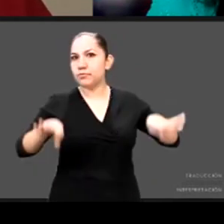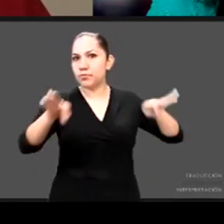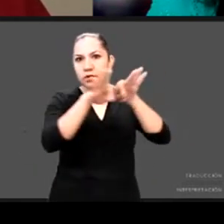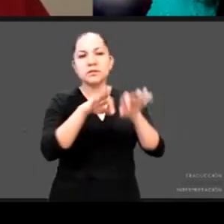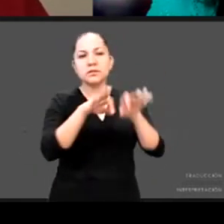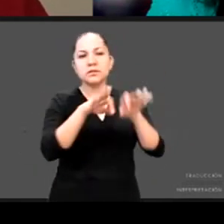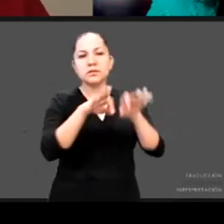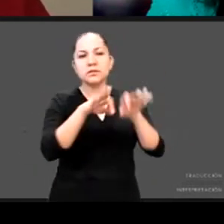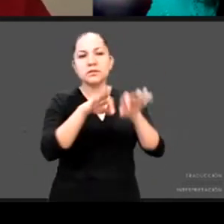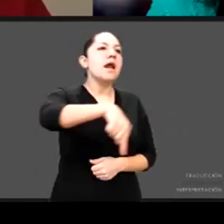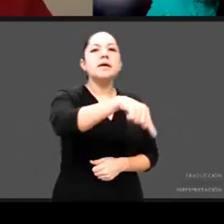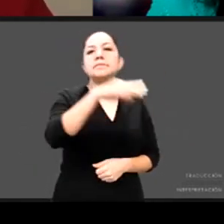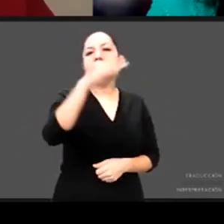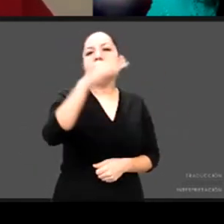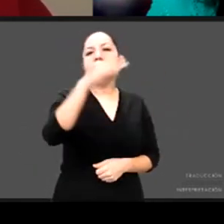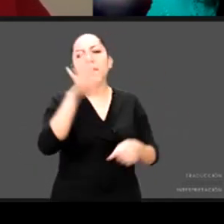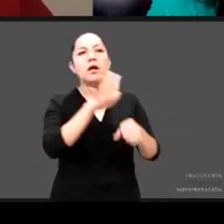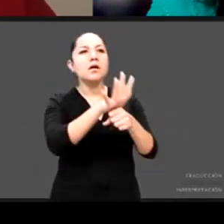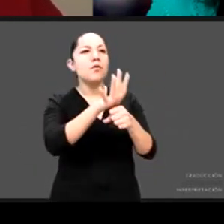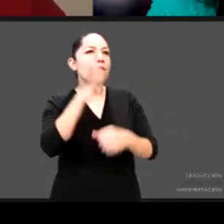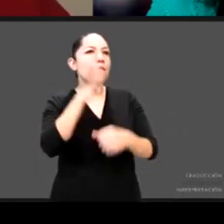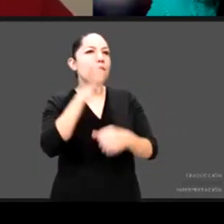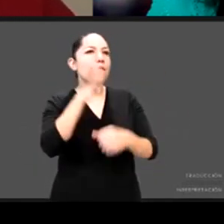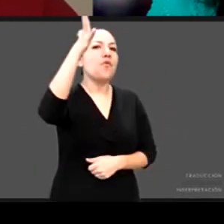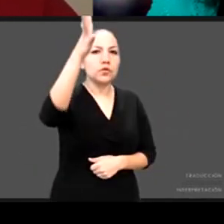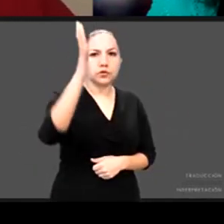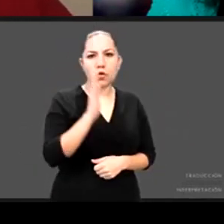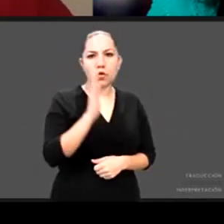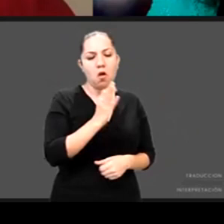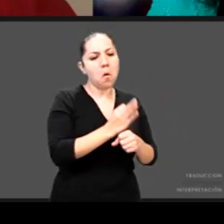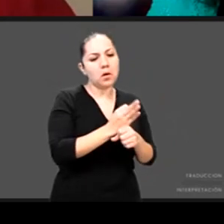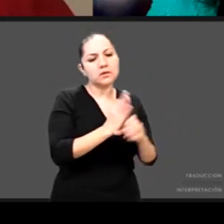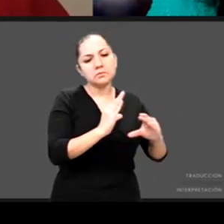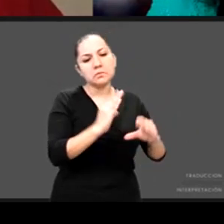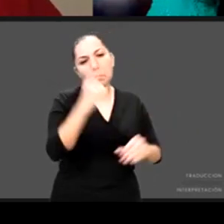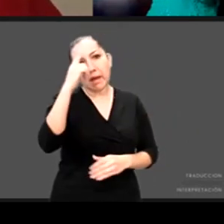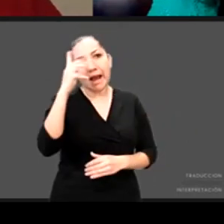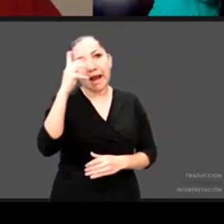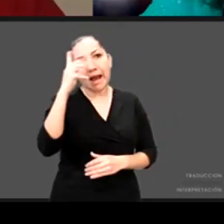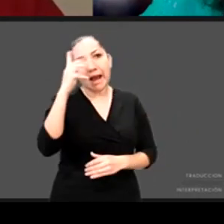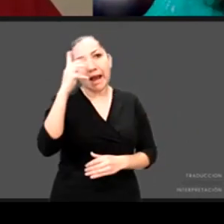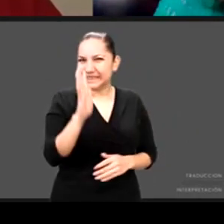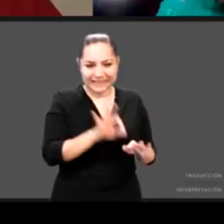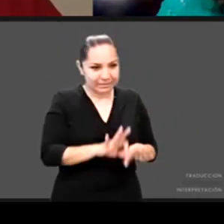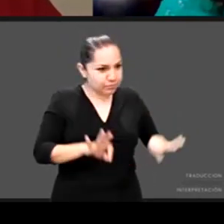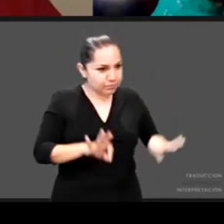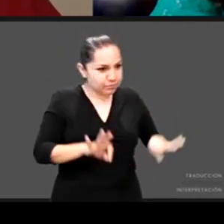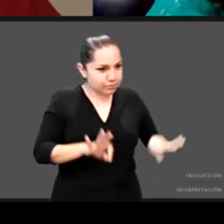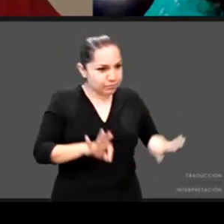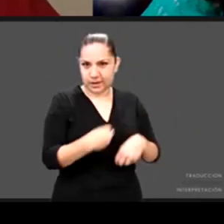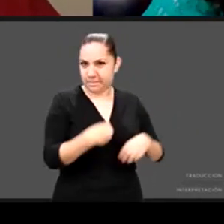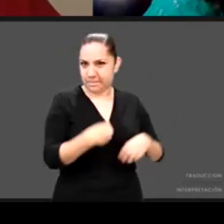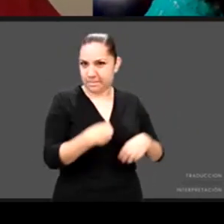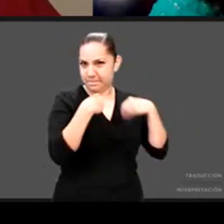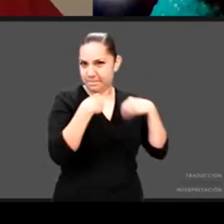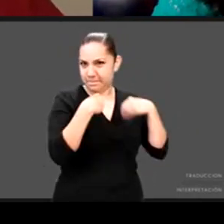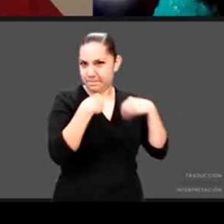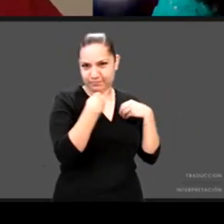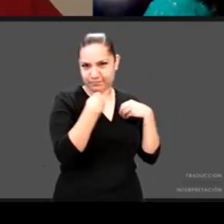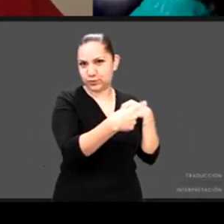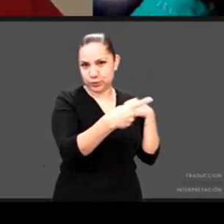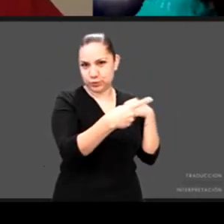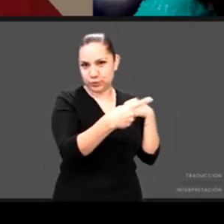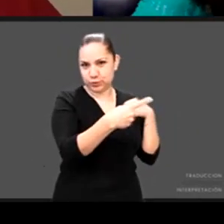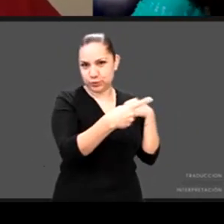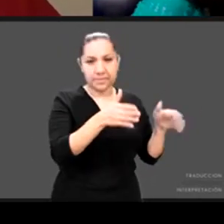sino sin duda de la sociedad en el caso de Male la verdad es que me parece muy importante resaltar el